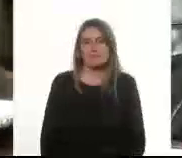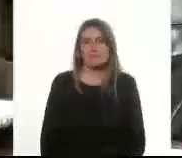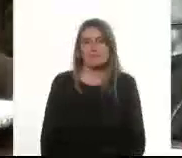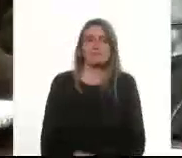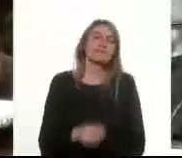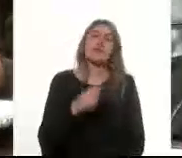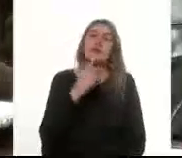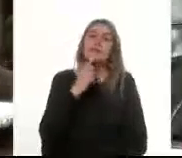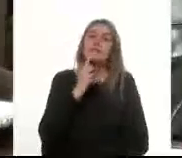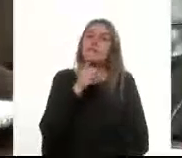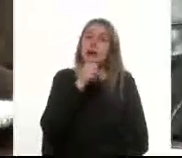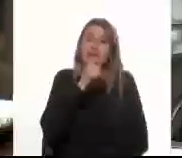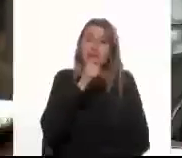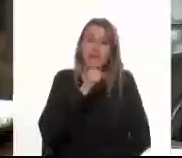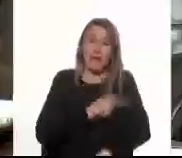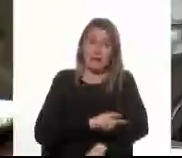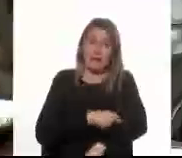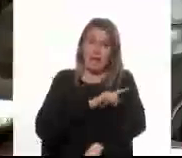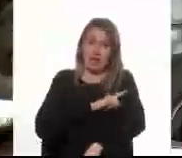Mateamargo